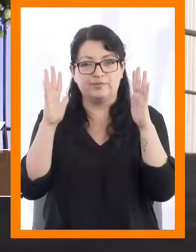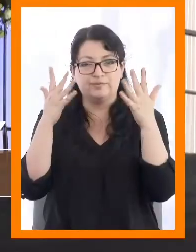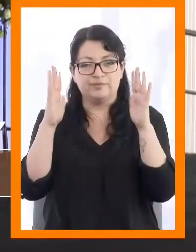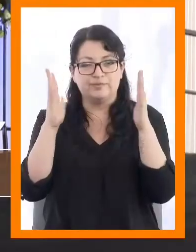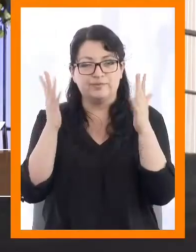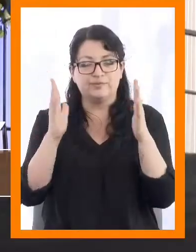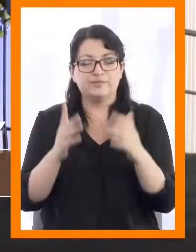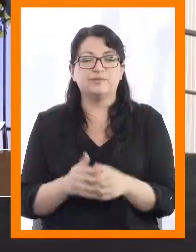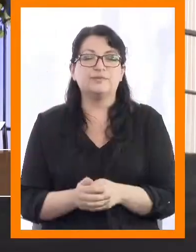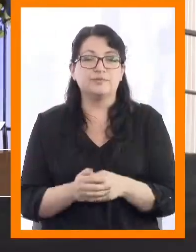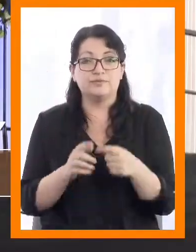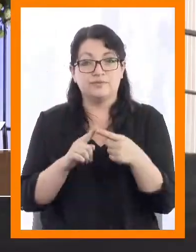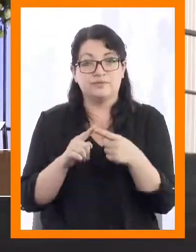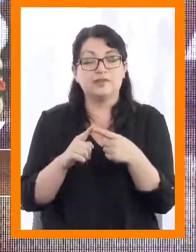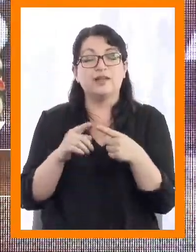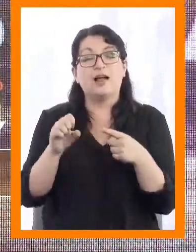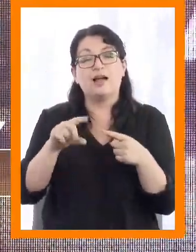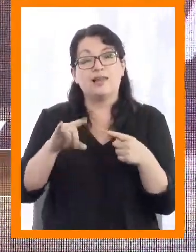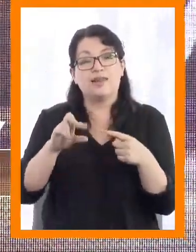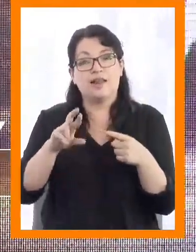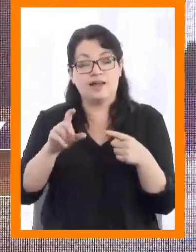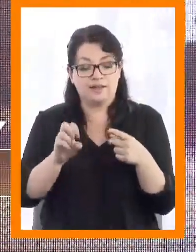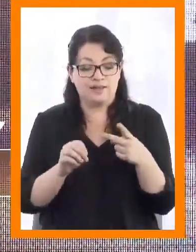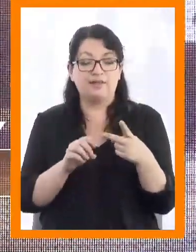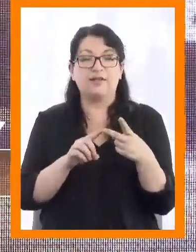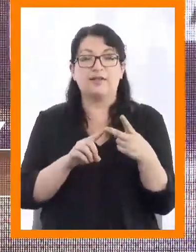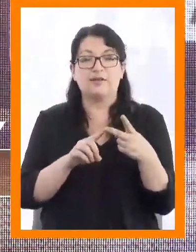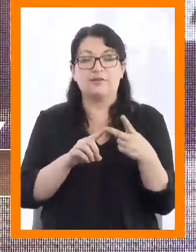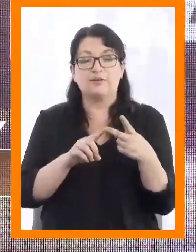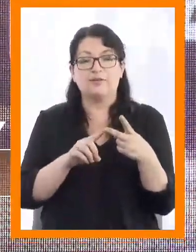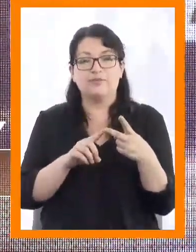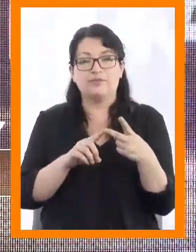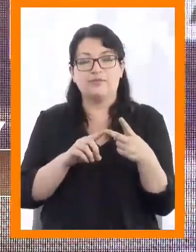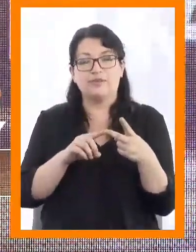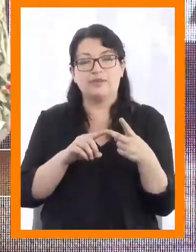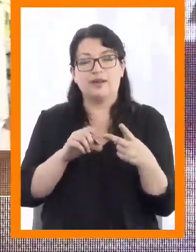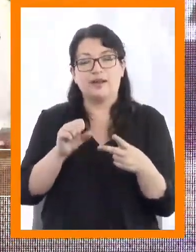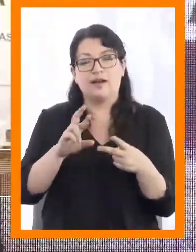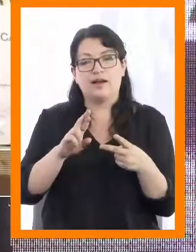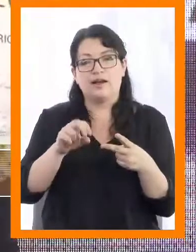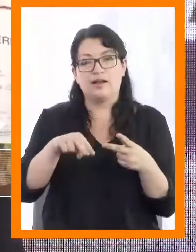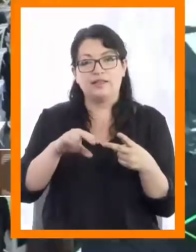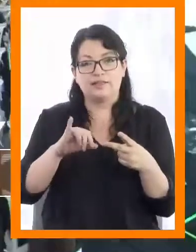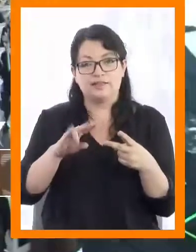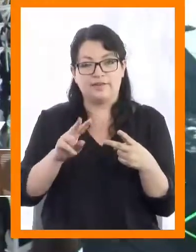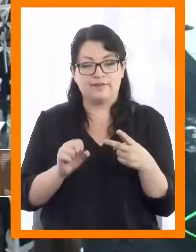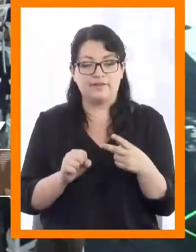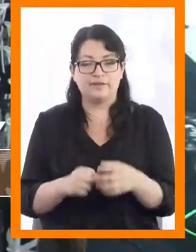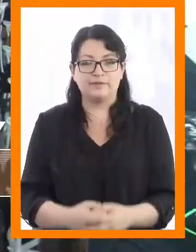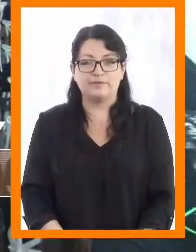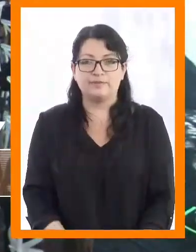Constanza Fernanda Andrade Arellano, Jaime Rodrigo Arancidia Páez.